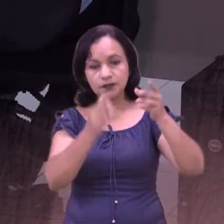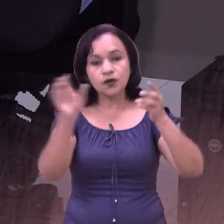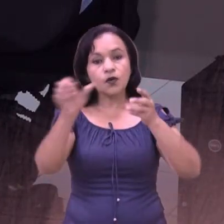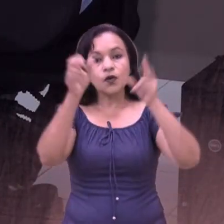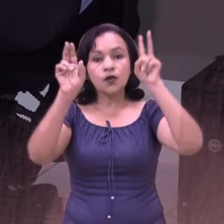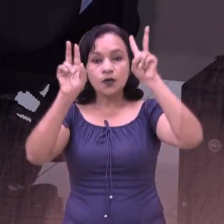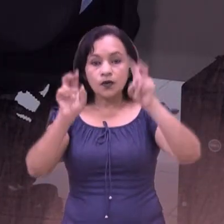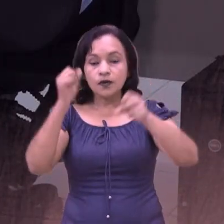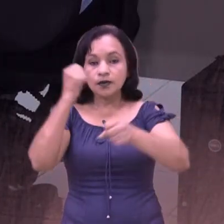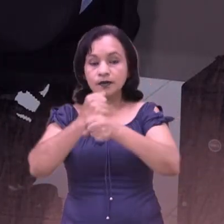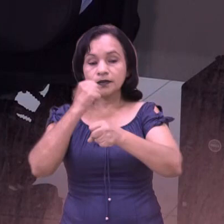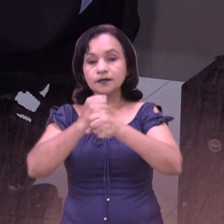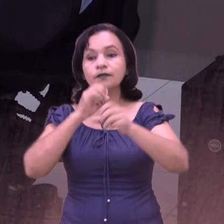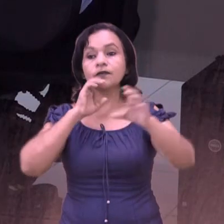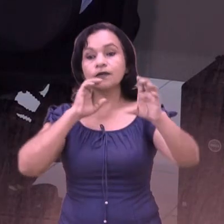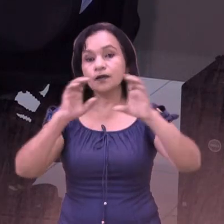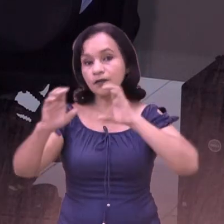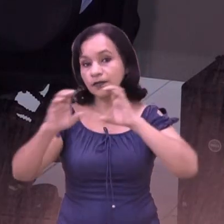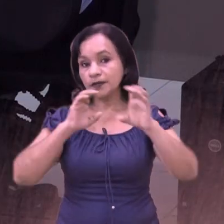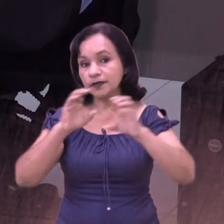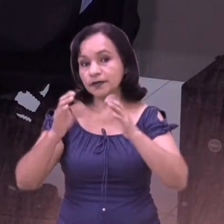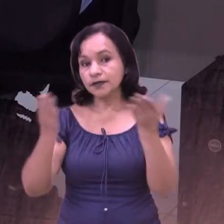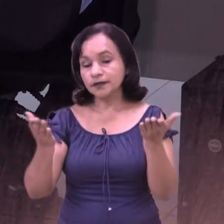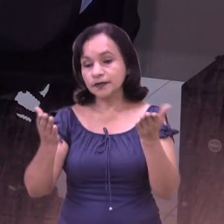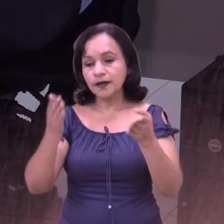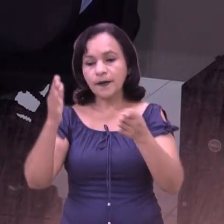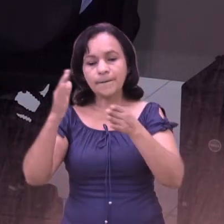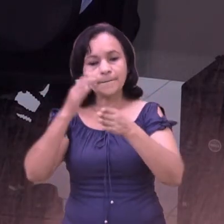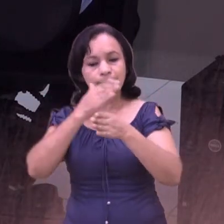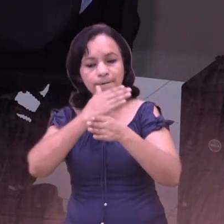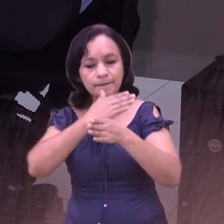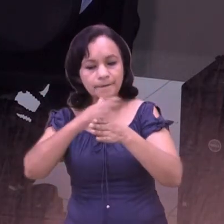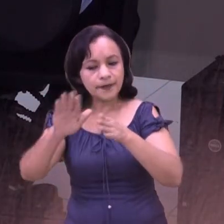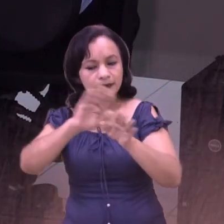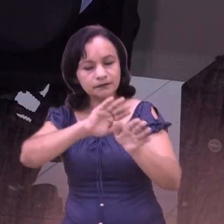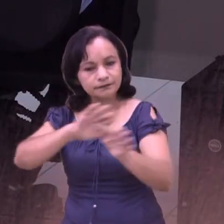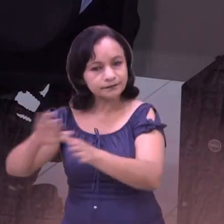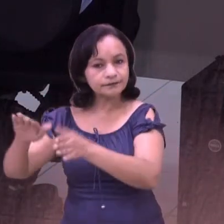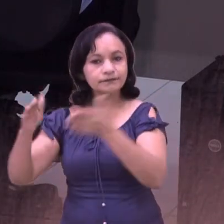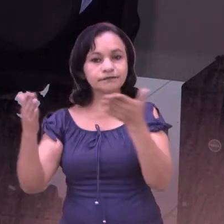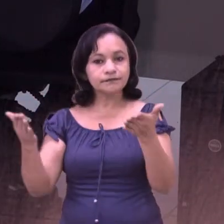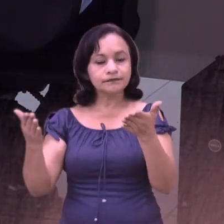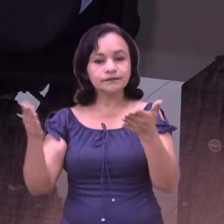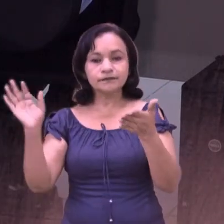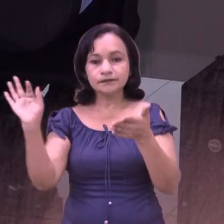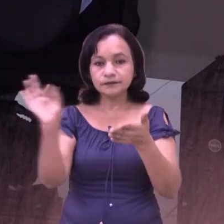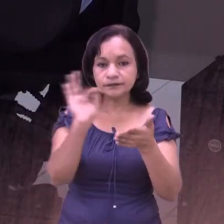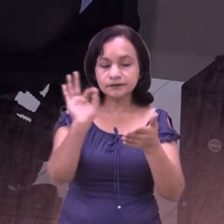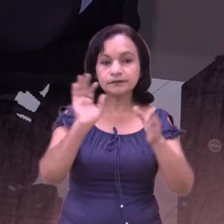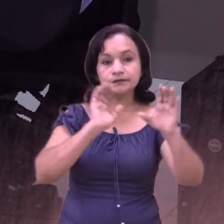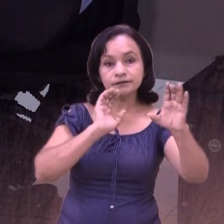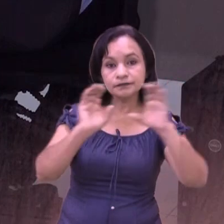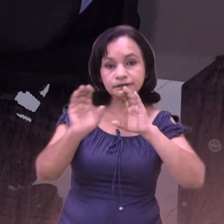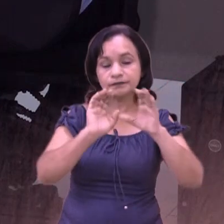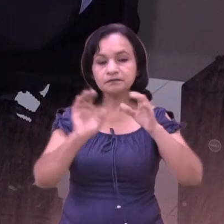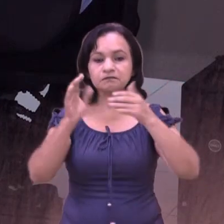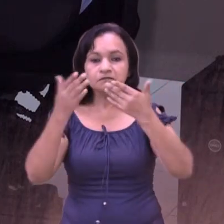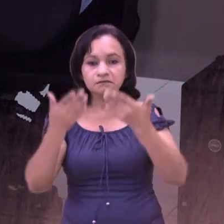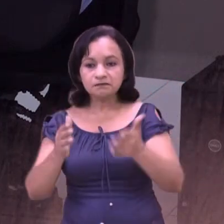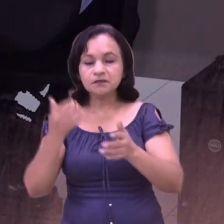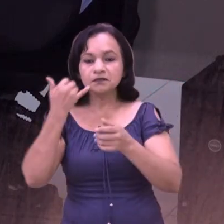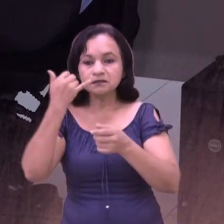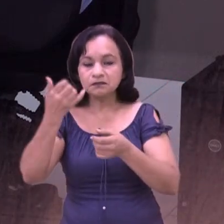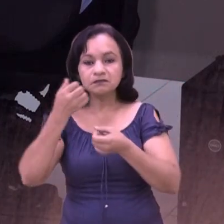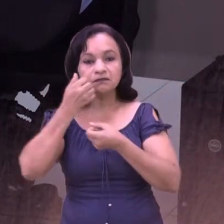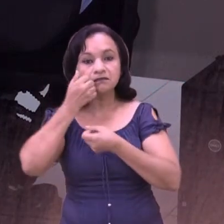tema es también el trabajo que se ha venido haciendo con las comunicaciones. Aparte, digamos, de todos los mecanismos de